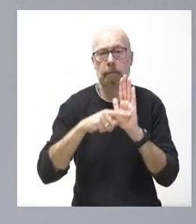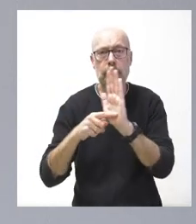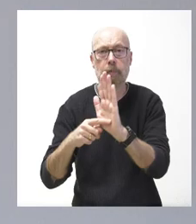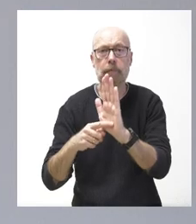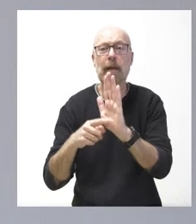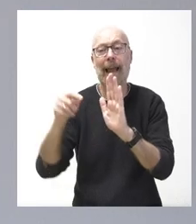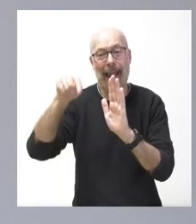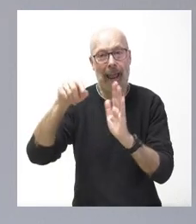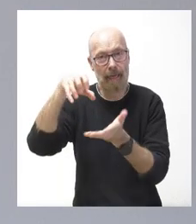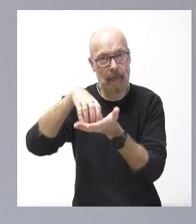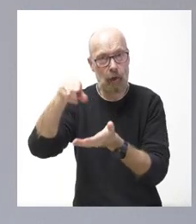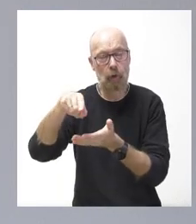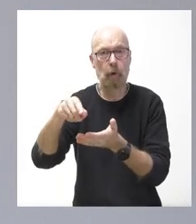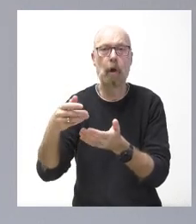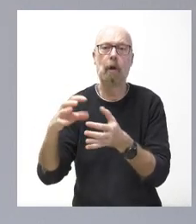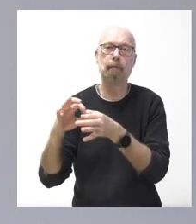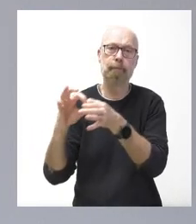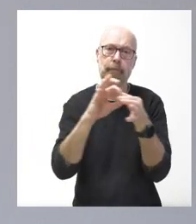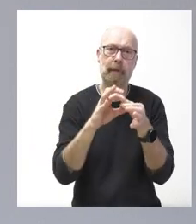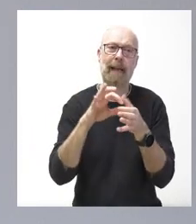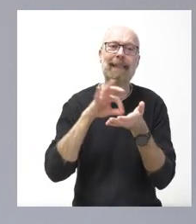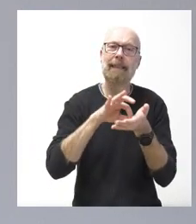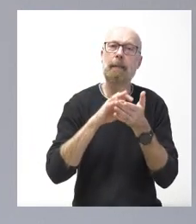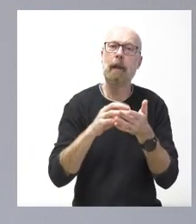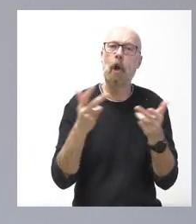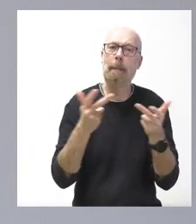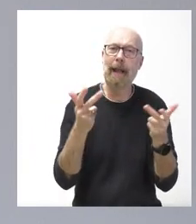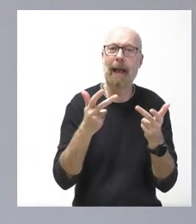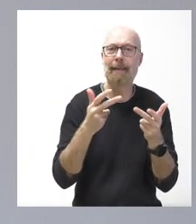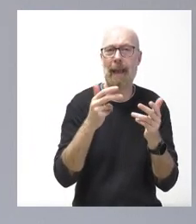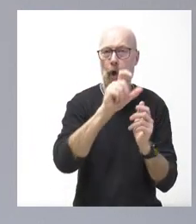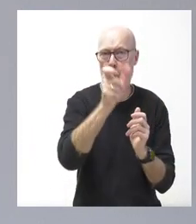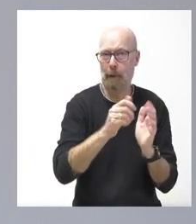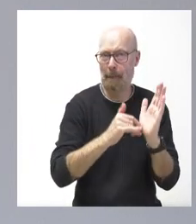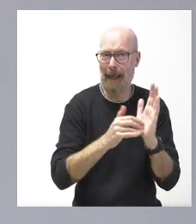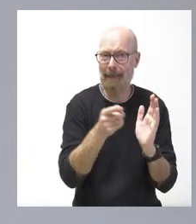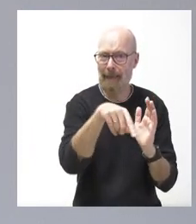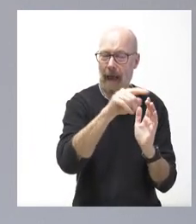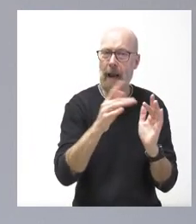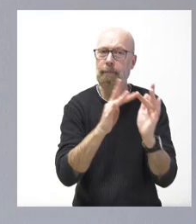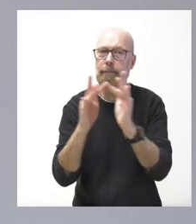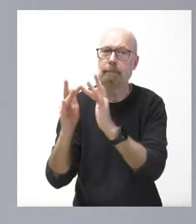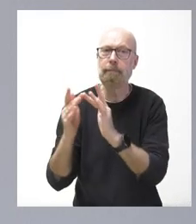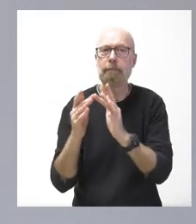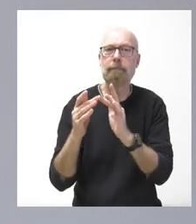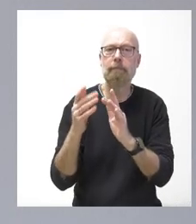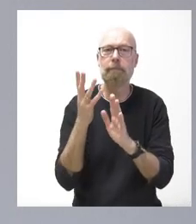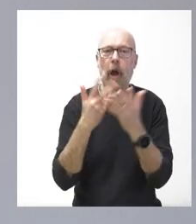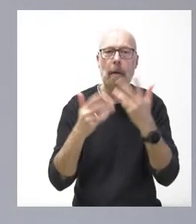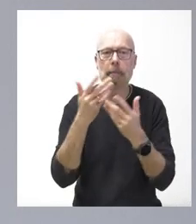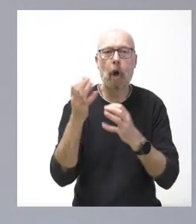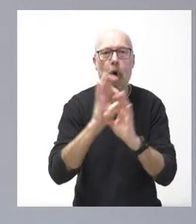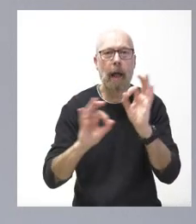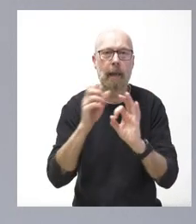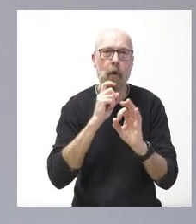los servicios de emergencias y los distintos servicios de la Comunidad de Valencia, administrar esos medios. Por tanto, nosotros estamos a disposición para que